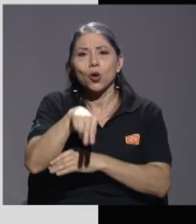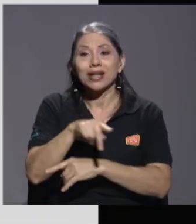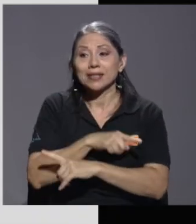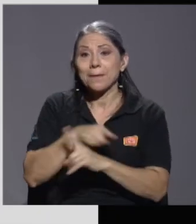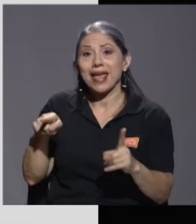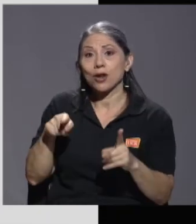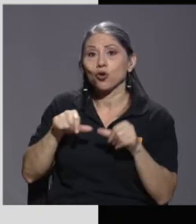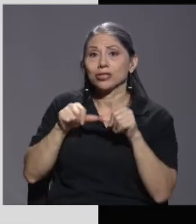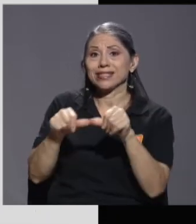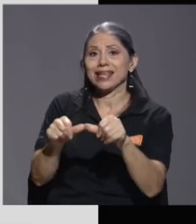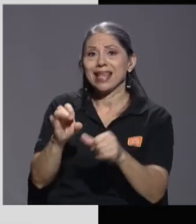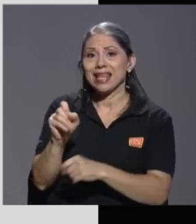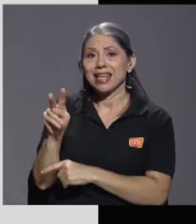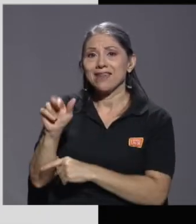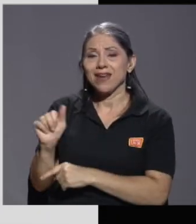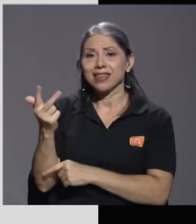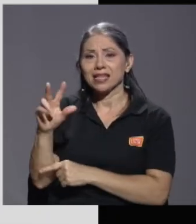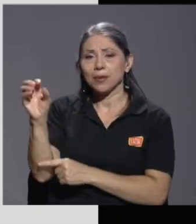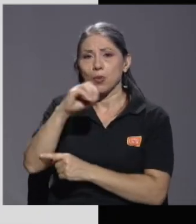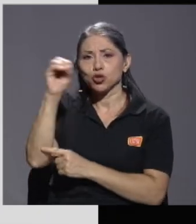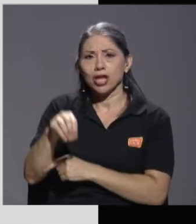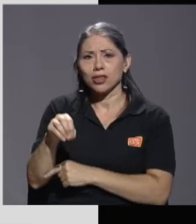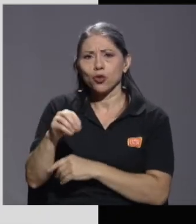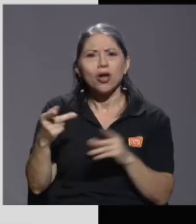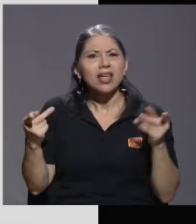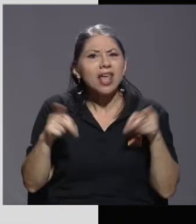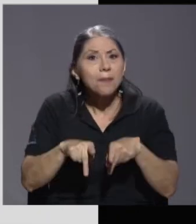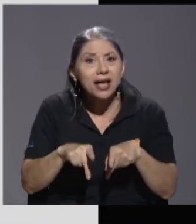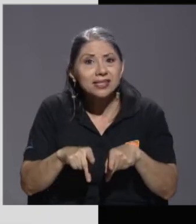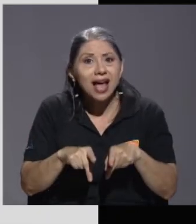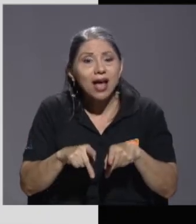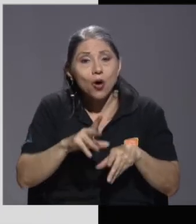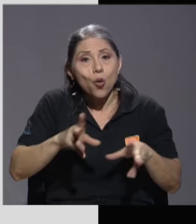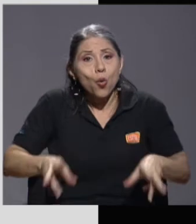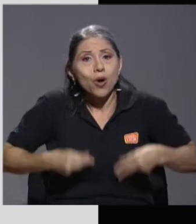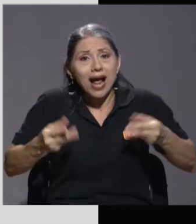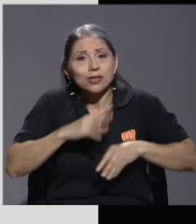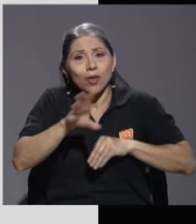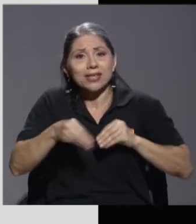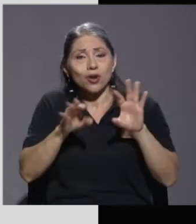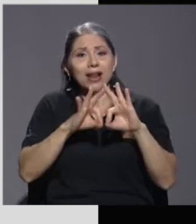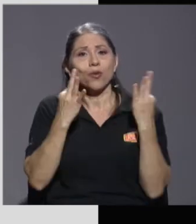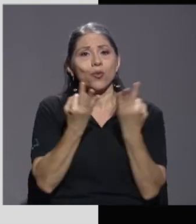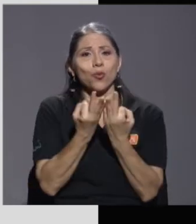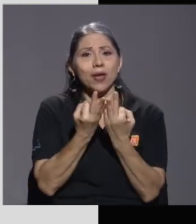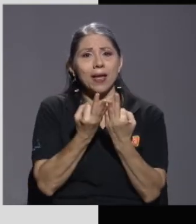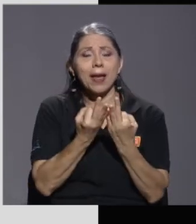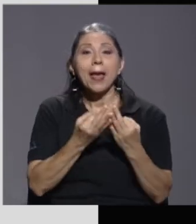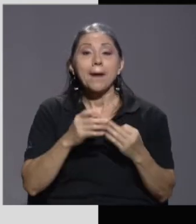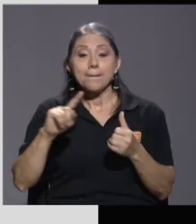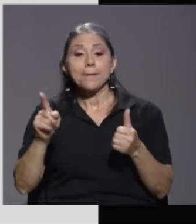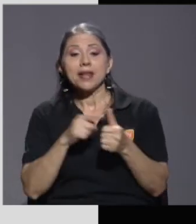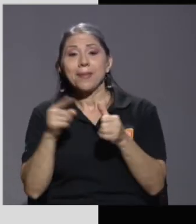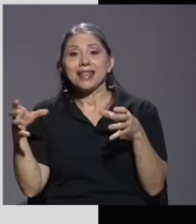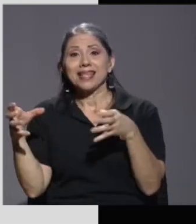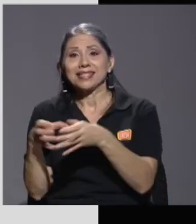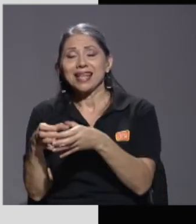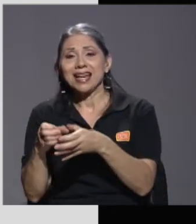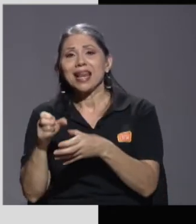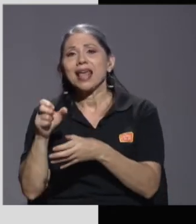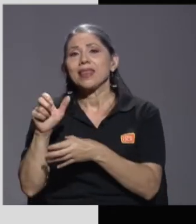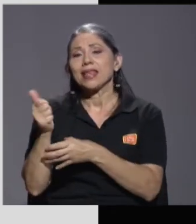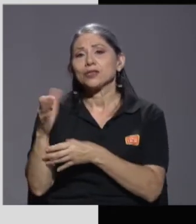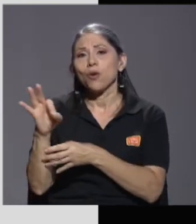¿Qué es lo que pasa? Se da un gasto adicional en los hogares, se distribuiría en un 2.29% para el primer decil y un 27